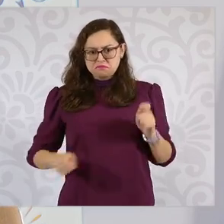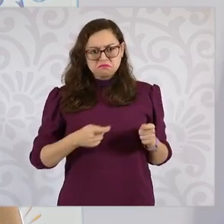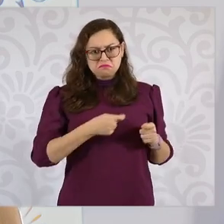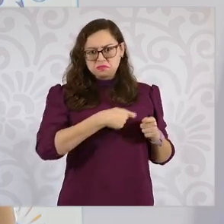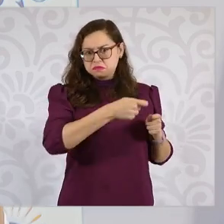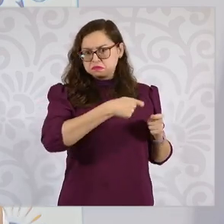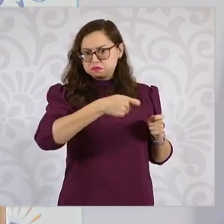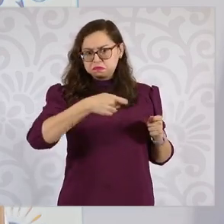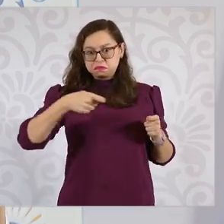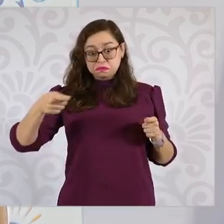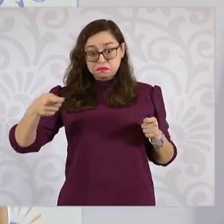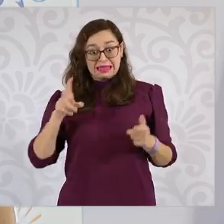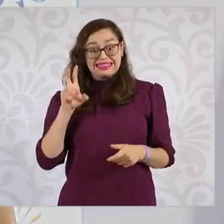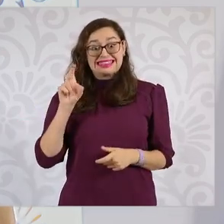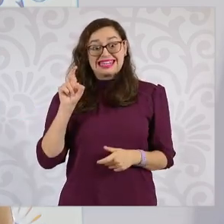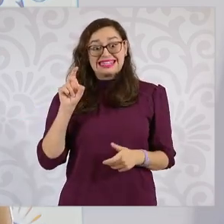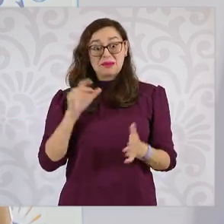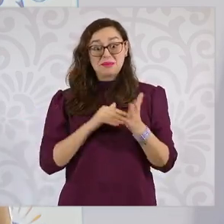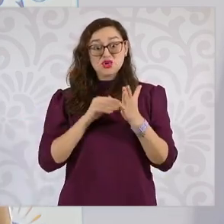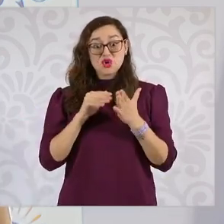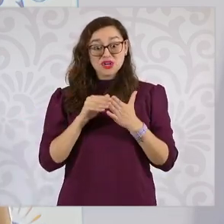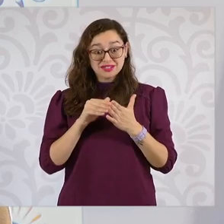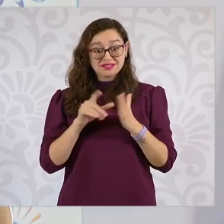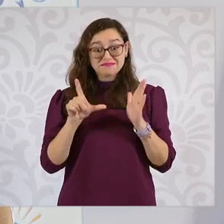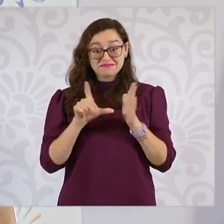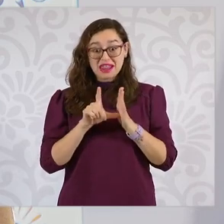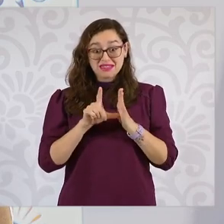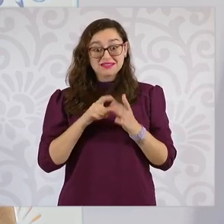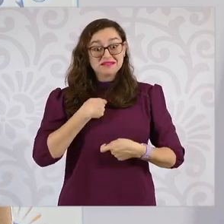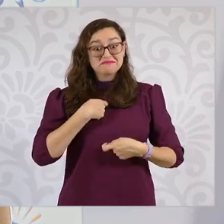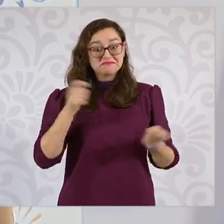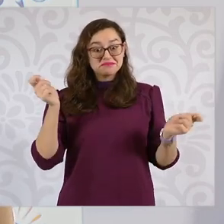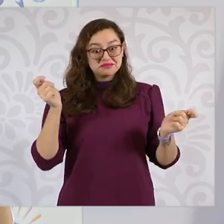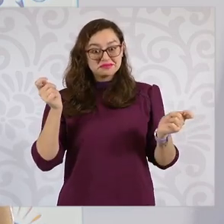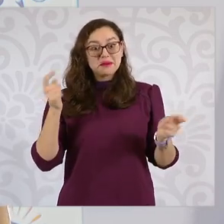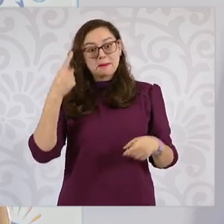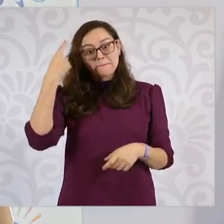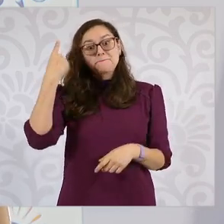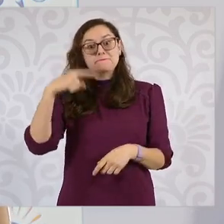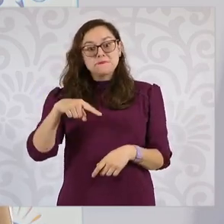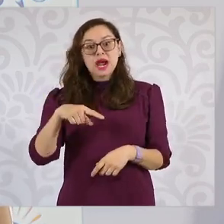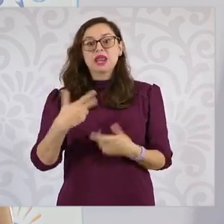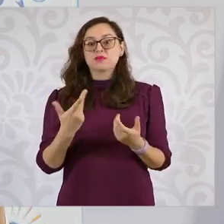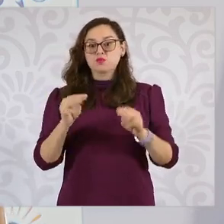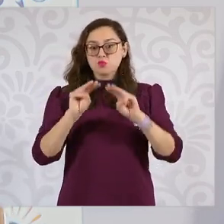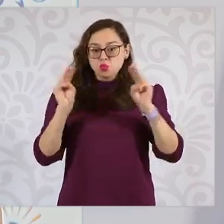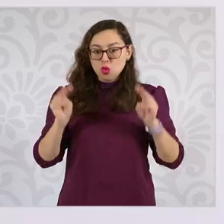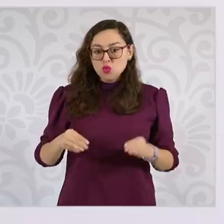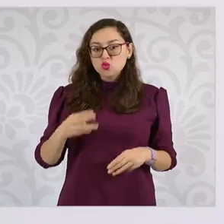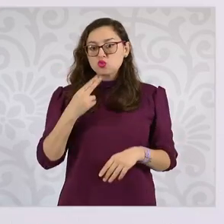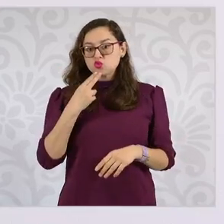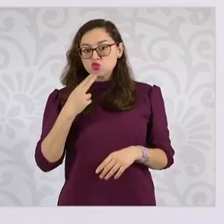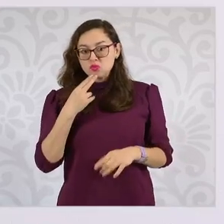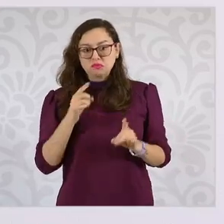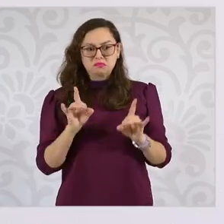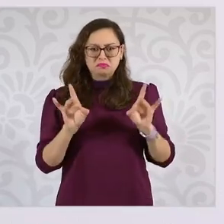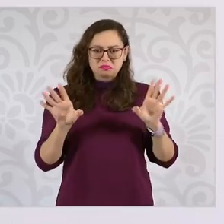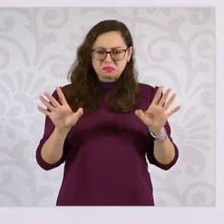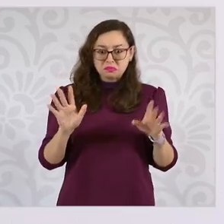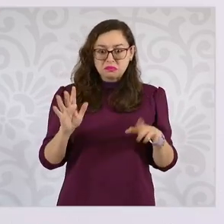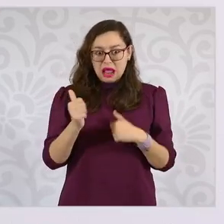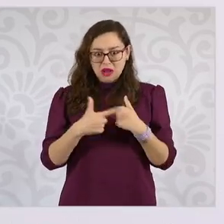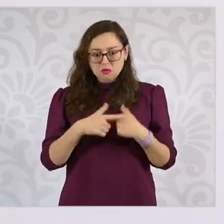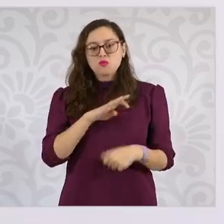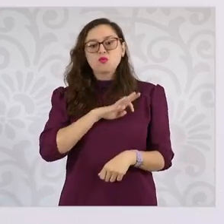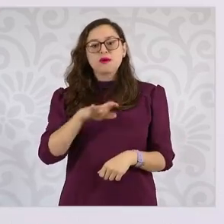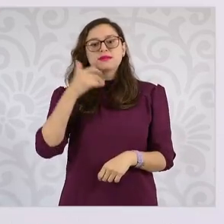hemos distribuido 30 millones de credenciales para que puedan usarse en los módulos. En alguna situación pueden llamar